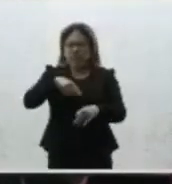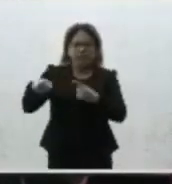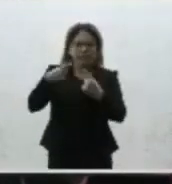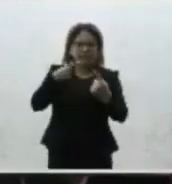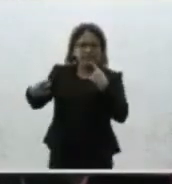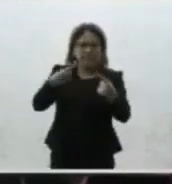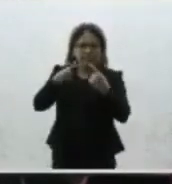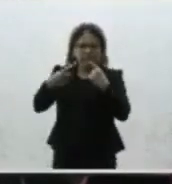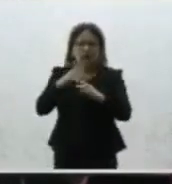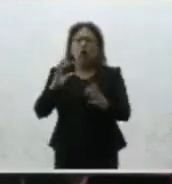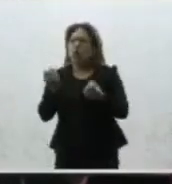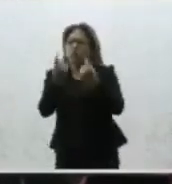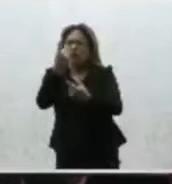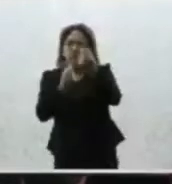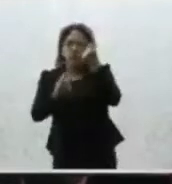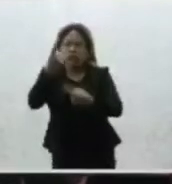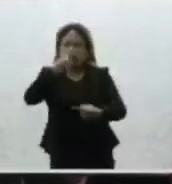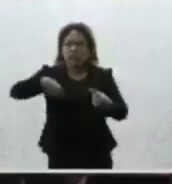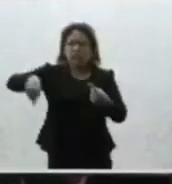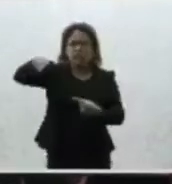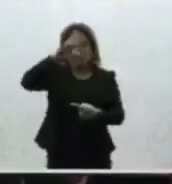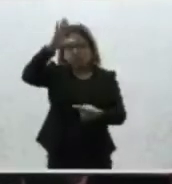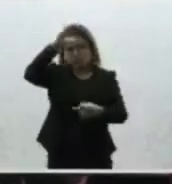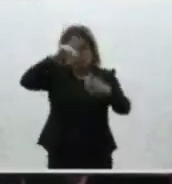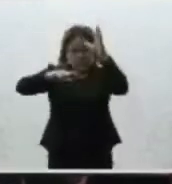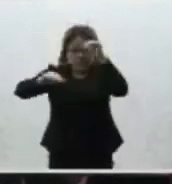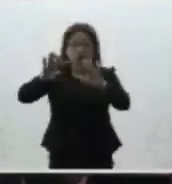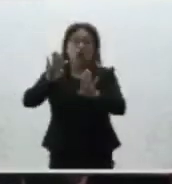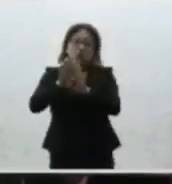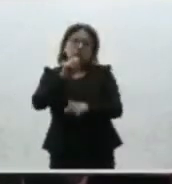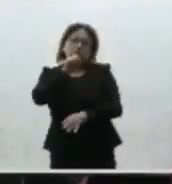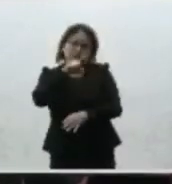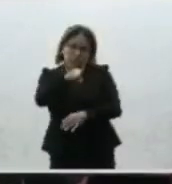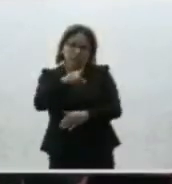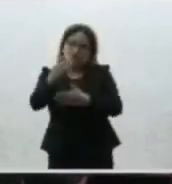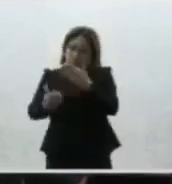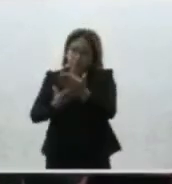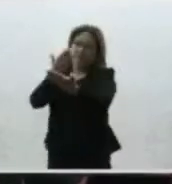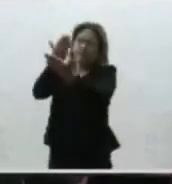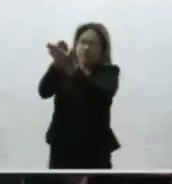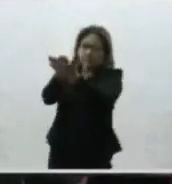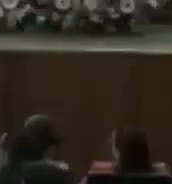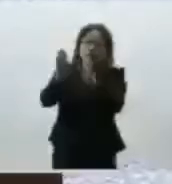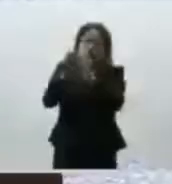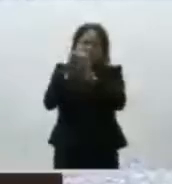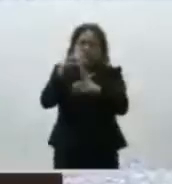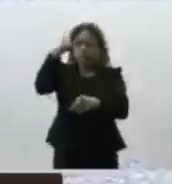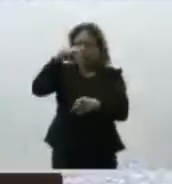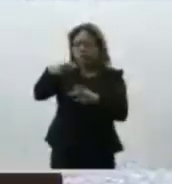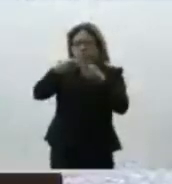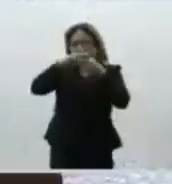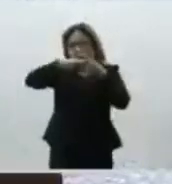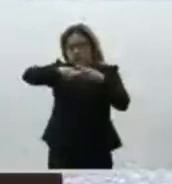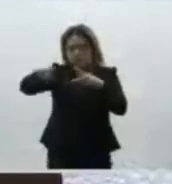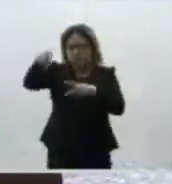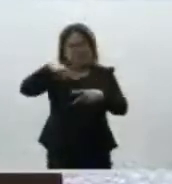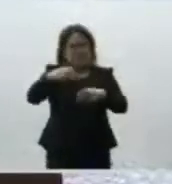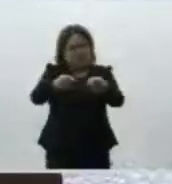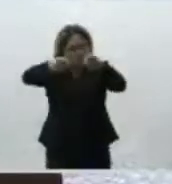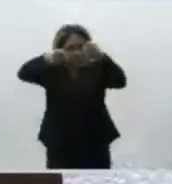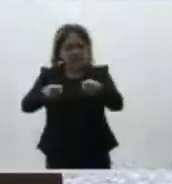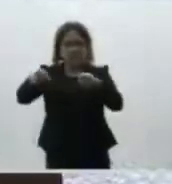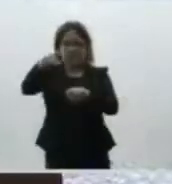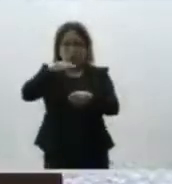algún acomodo en relación con el principio de paridad también debía privilegiarse el principio de seguridad